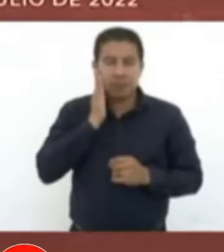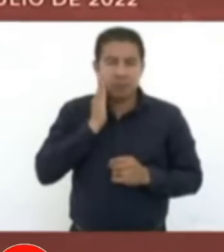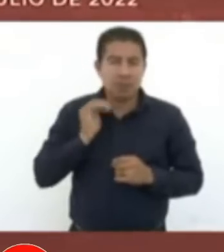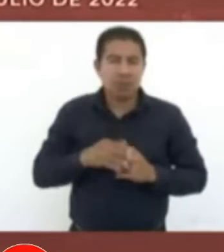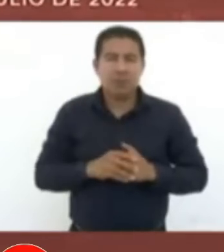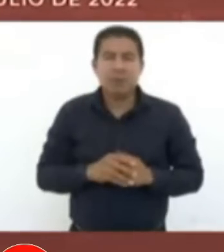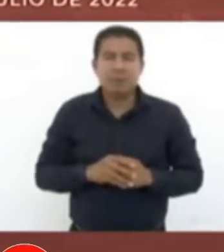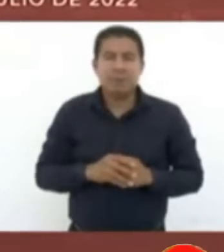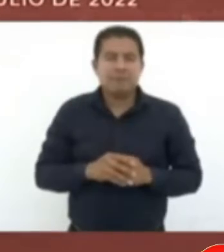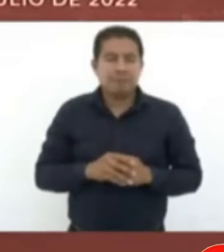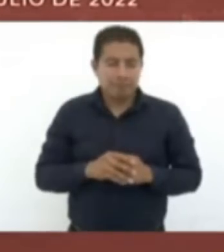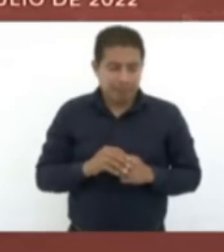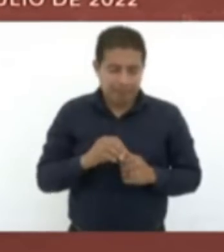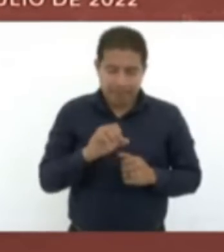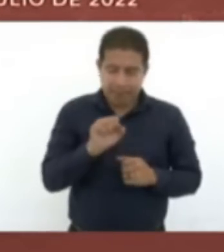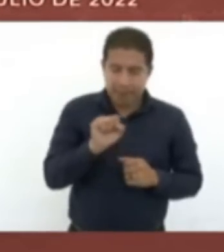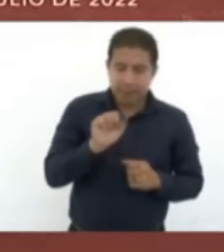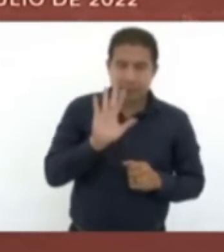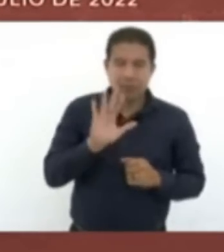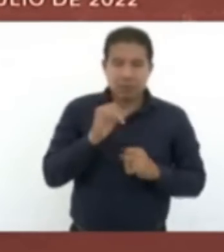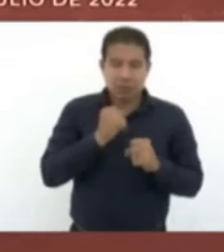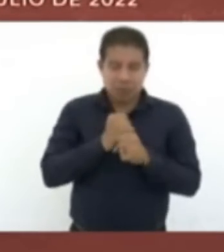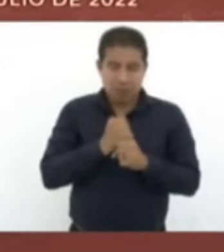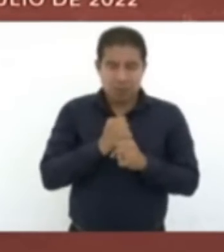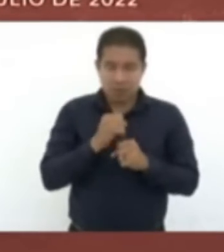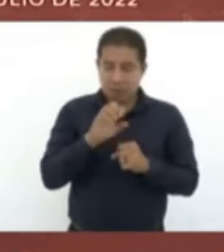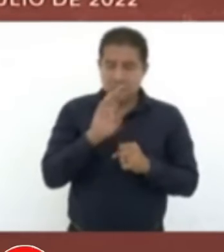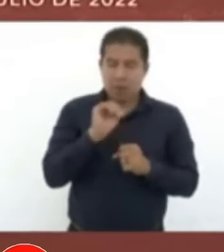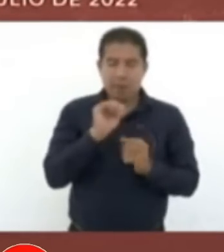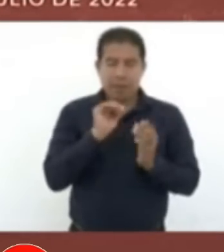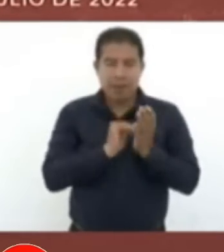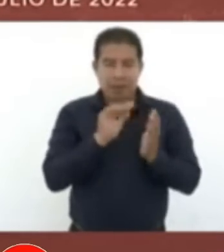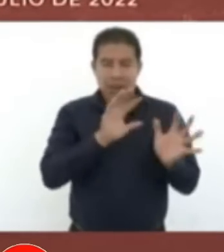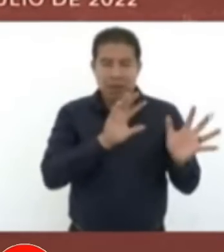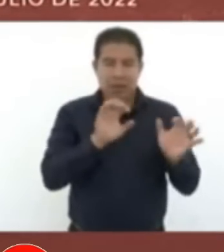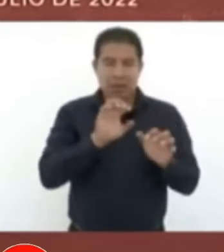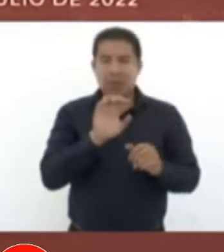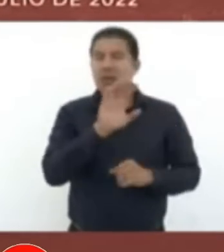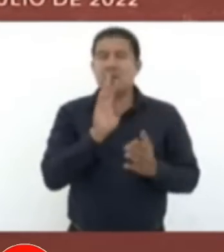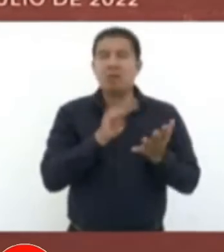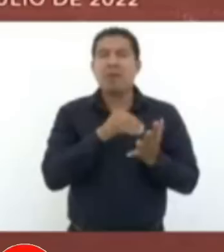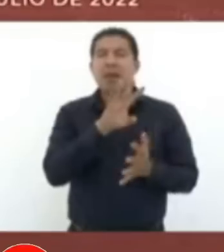De 65 años en adelante, 9.503 tienen su pensión.